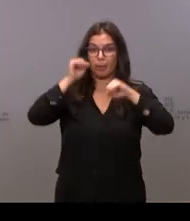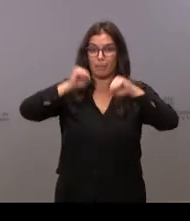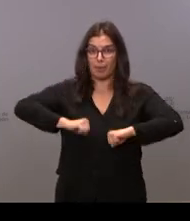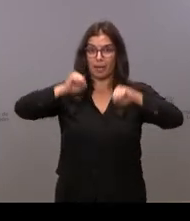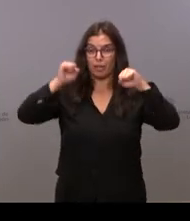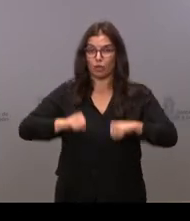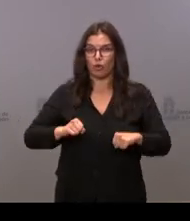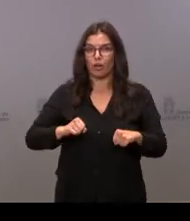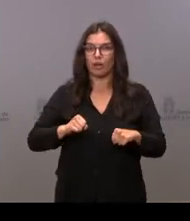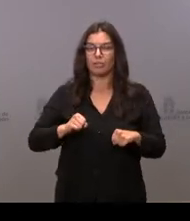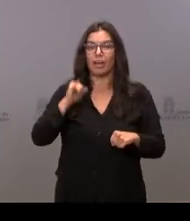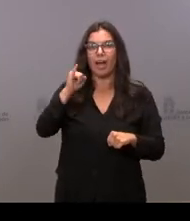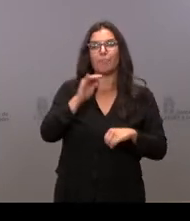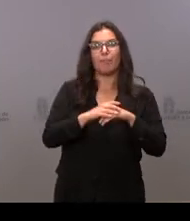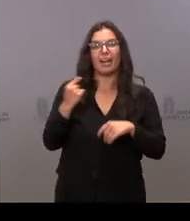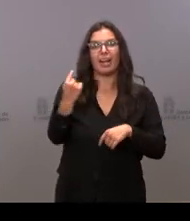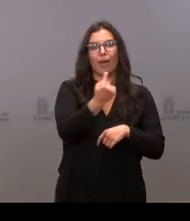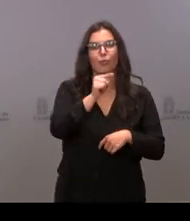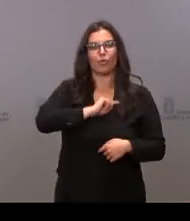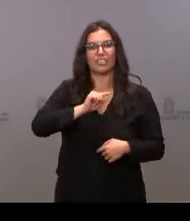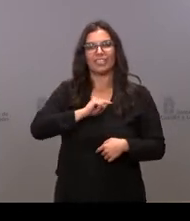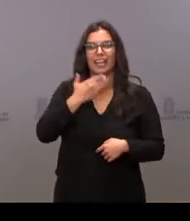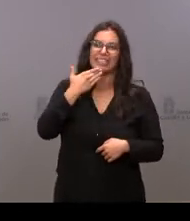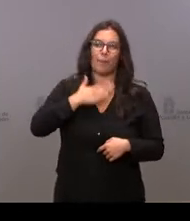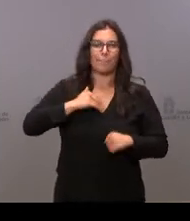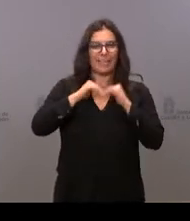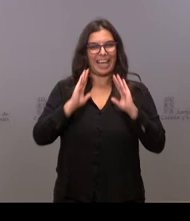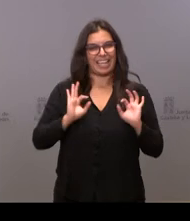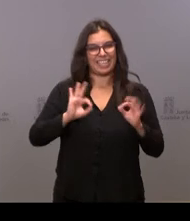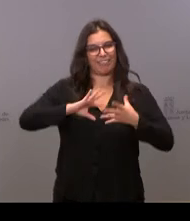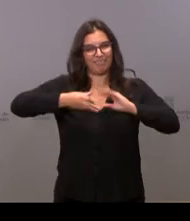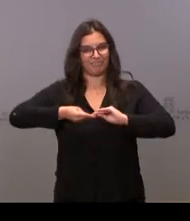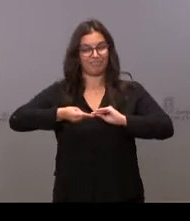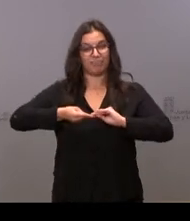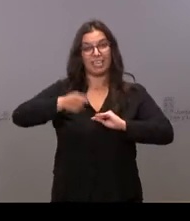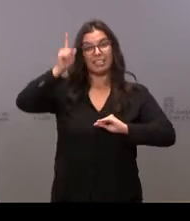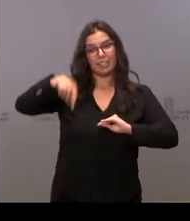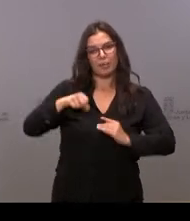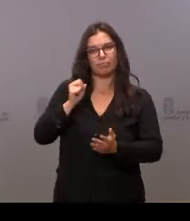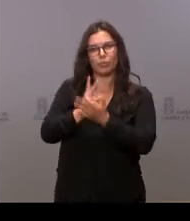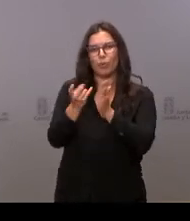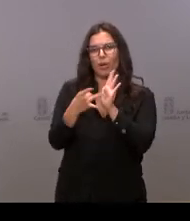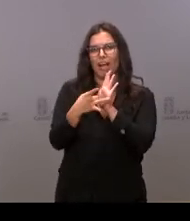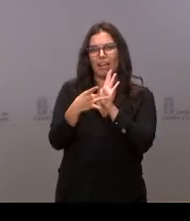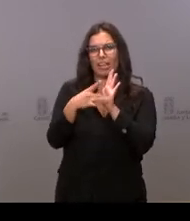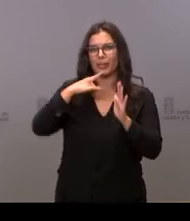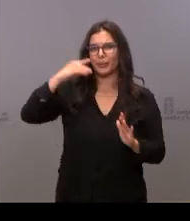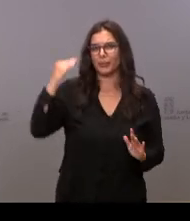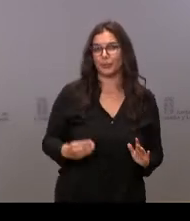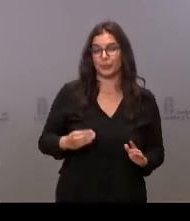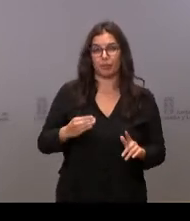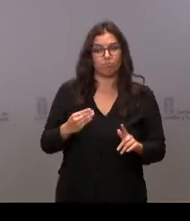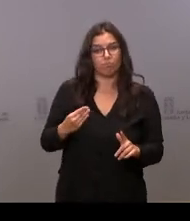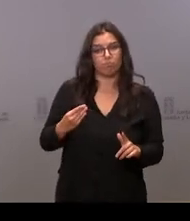para que cada uno se sienta como en su propia casa. También apostamos por la misma calidad, como muy bien se